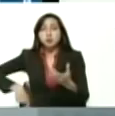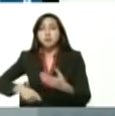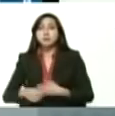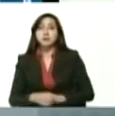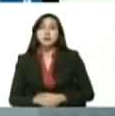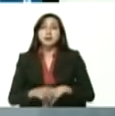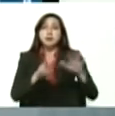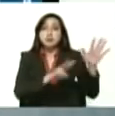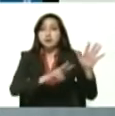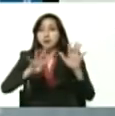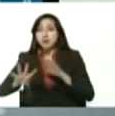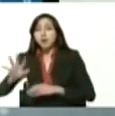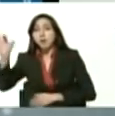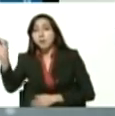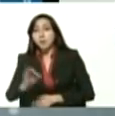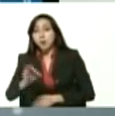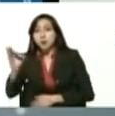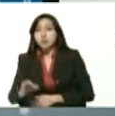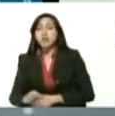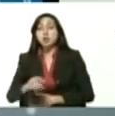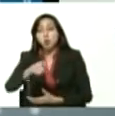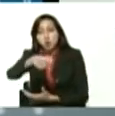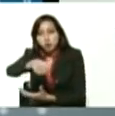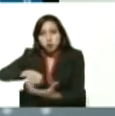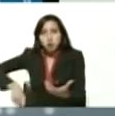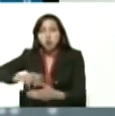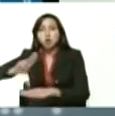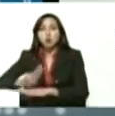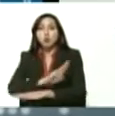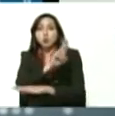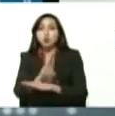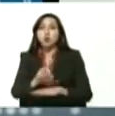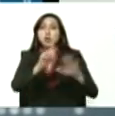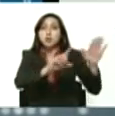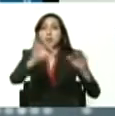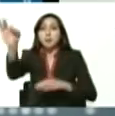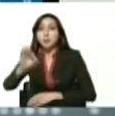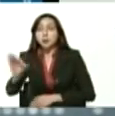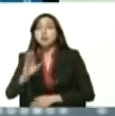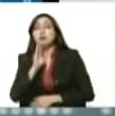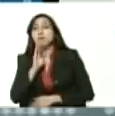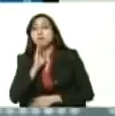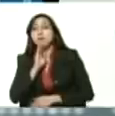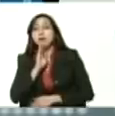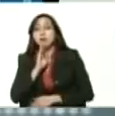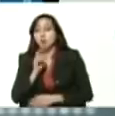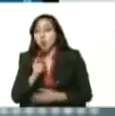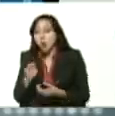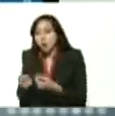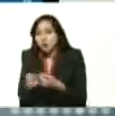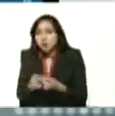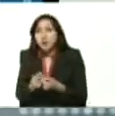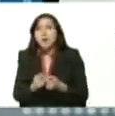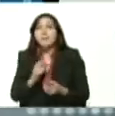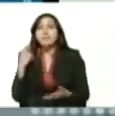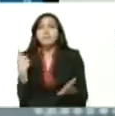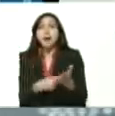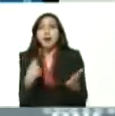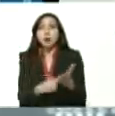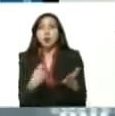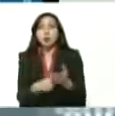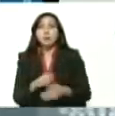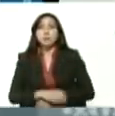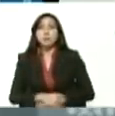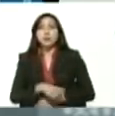79% utilizan puntos de venta, 6% utilizan banca móvil, y hay un porcentaje importante, aunque mucha gente